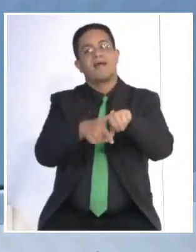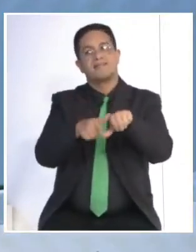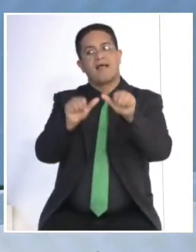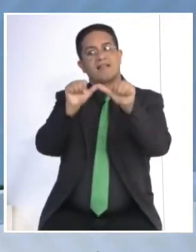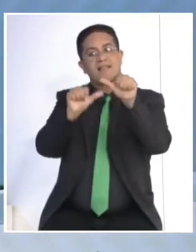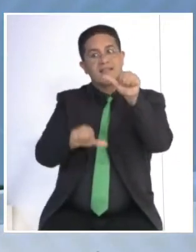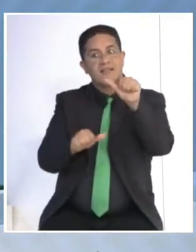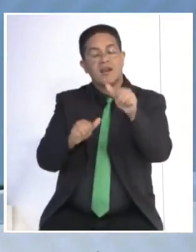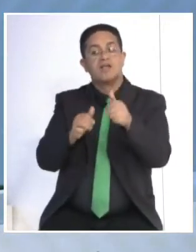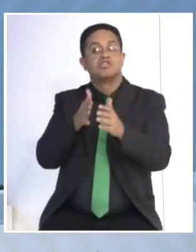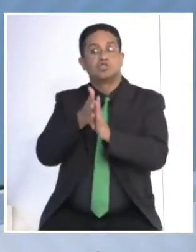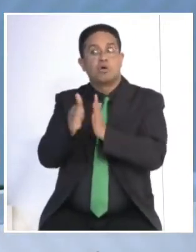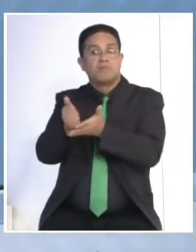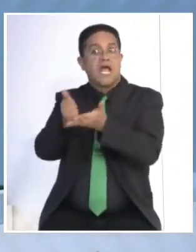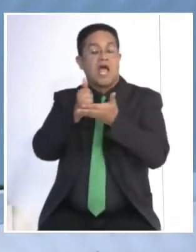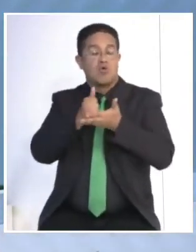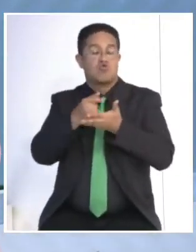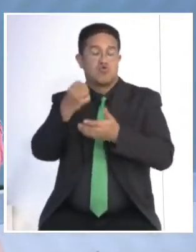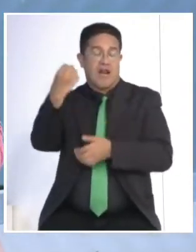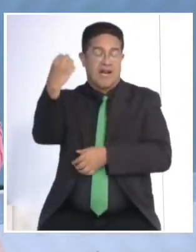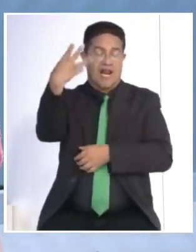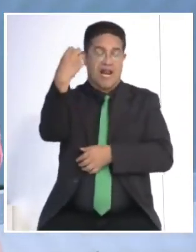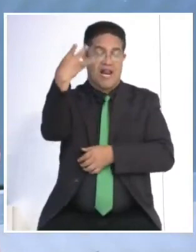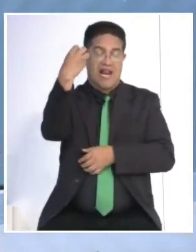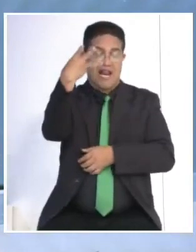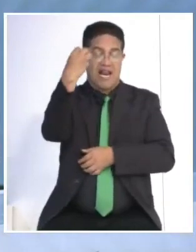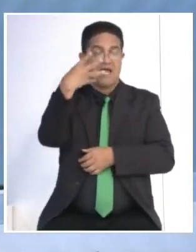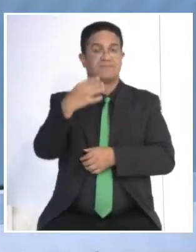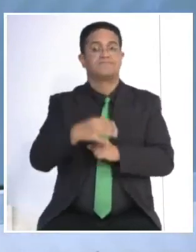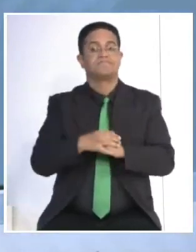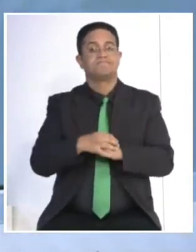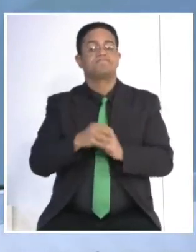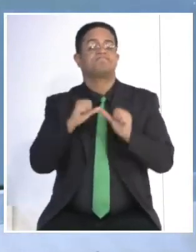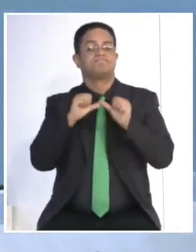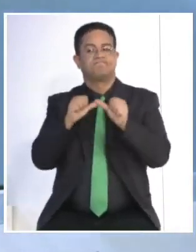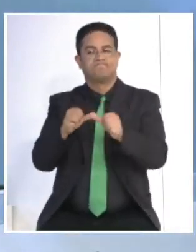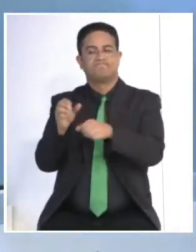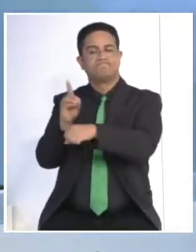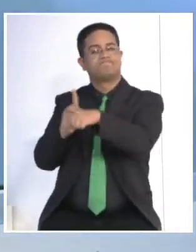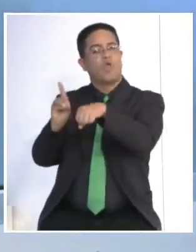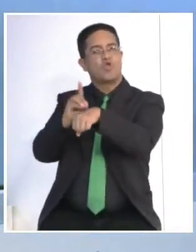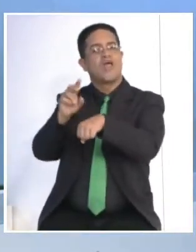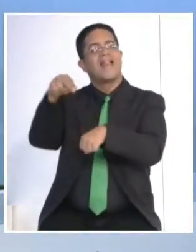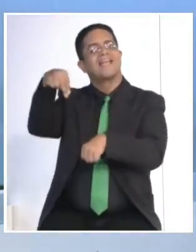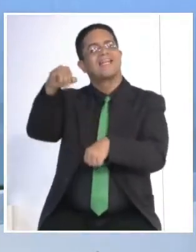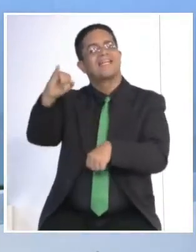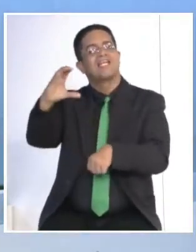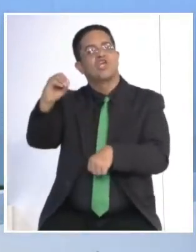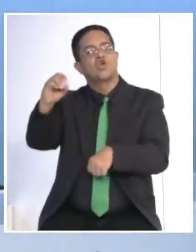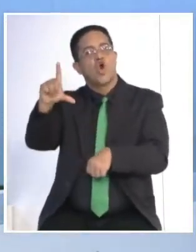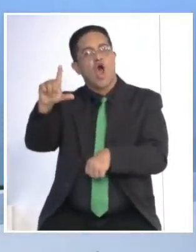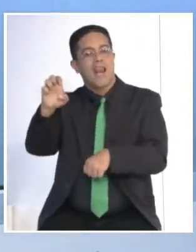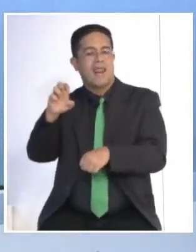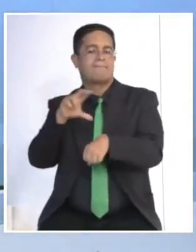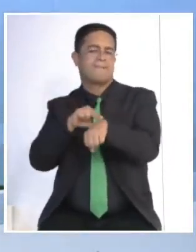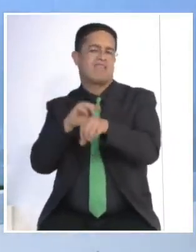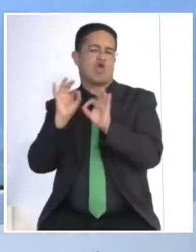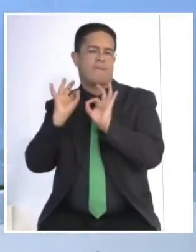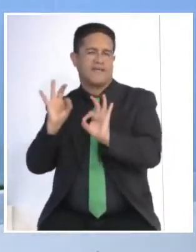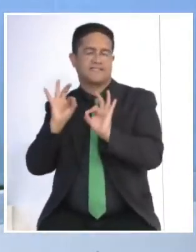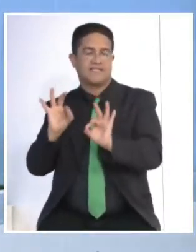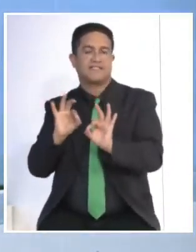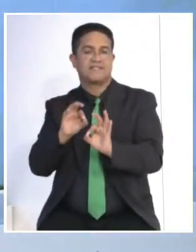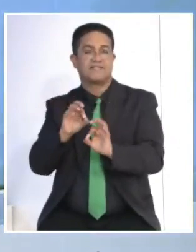conversando sobre las bondades del flebo fotorrejuvenecimiento. Nos sigue acompañando la doctora Nicole De Chocco, quien es médico estético.